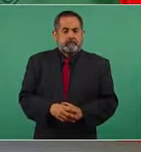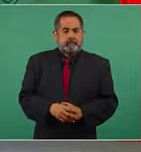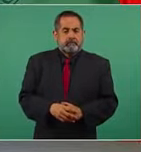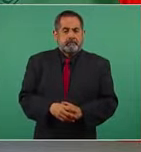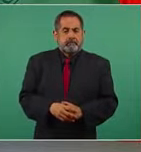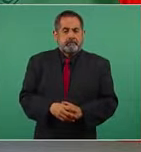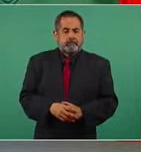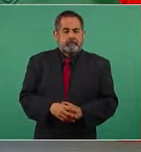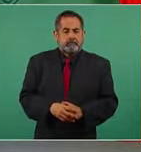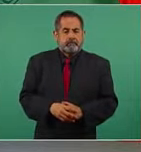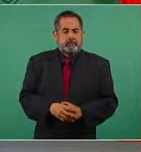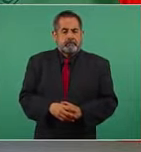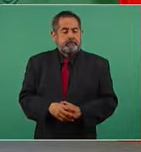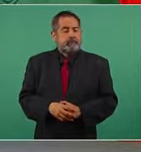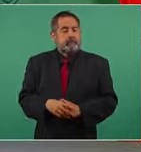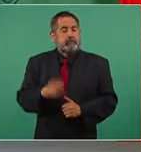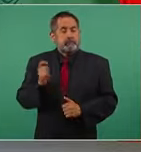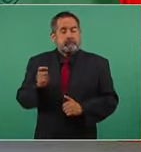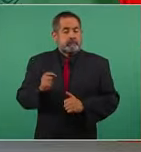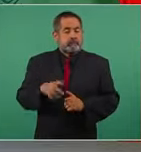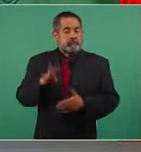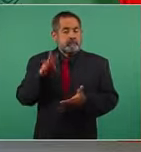pero 4 mil ahora,